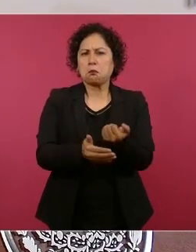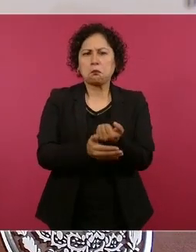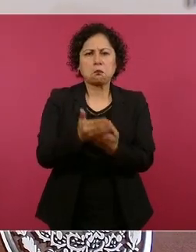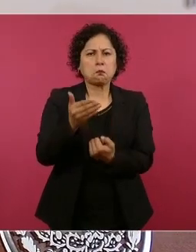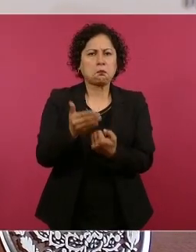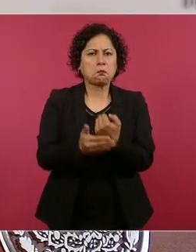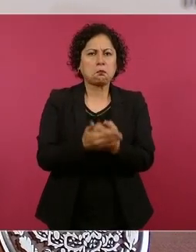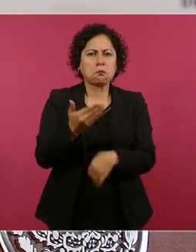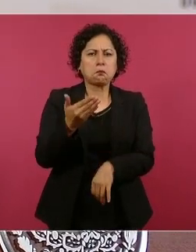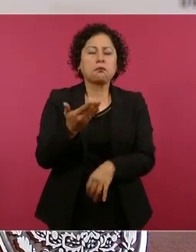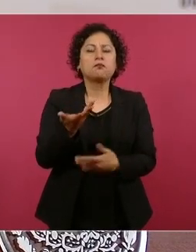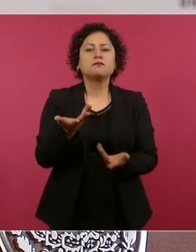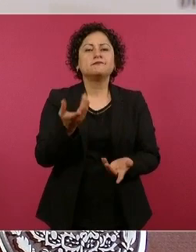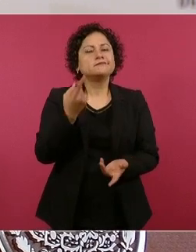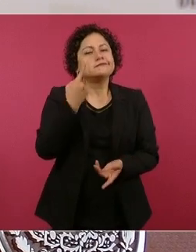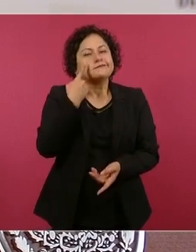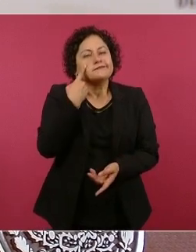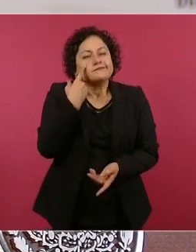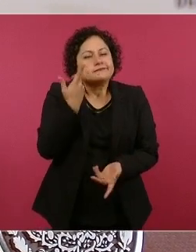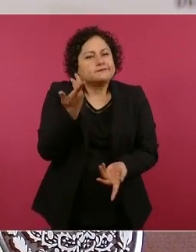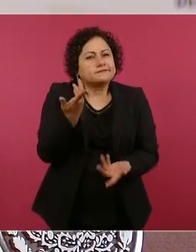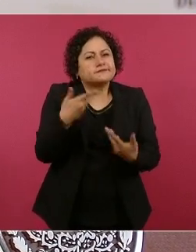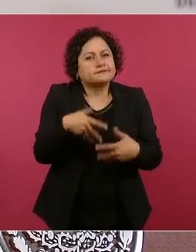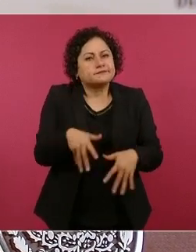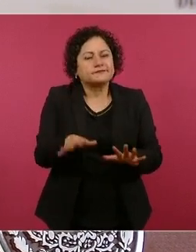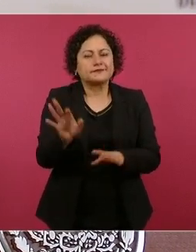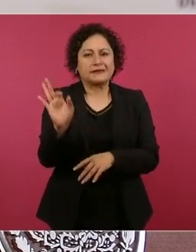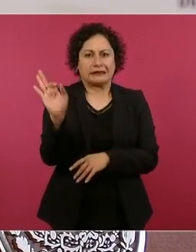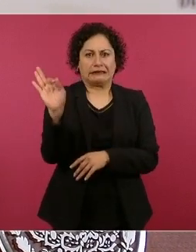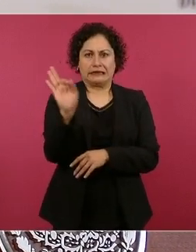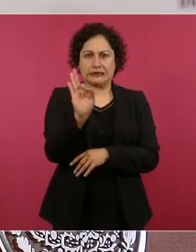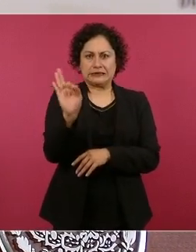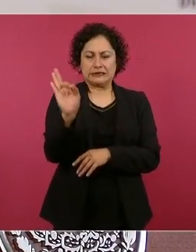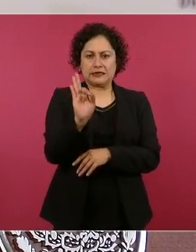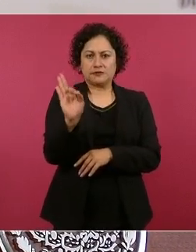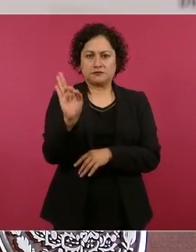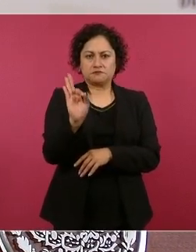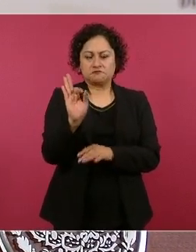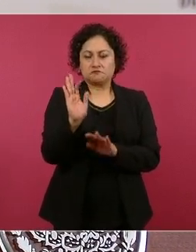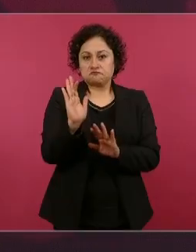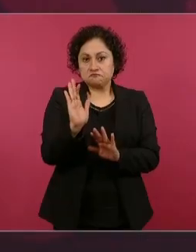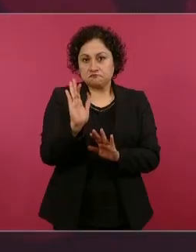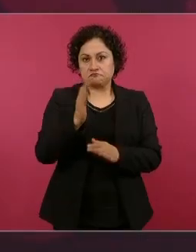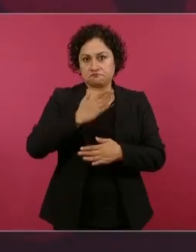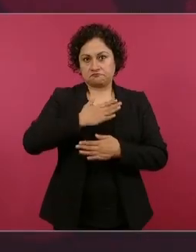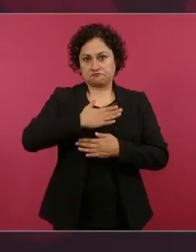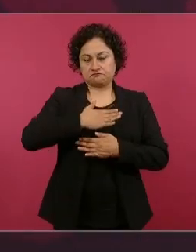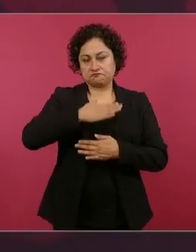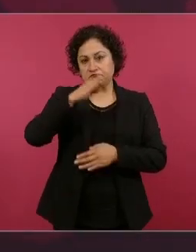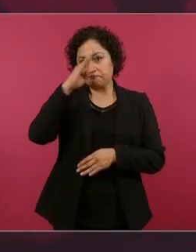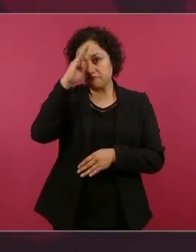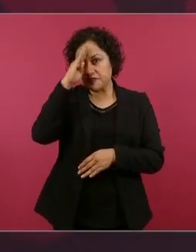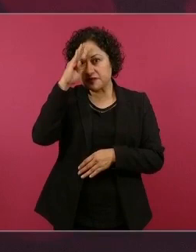considero de interés,